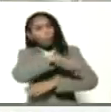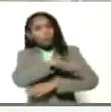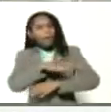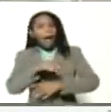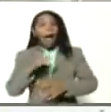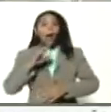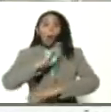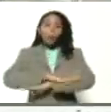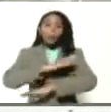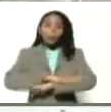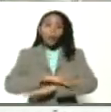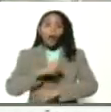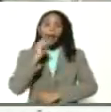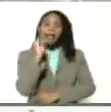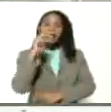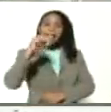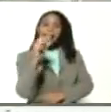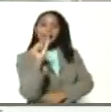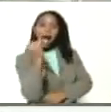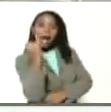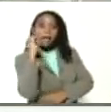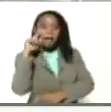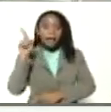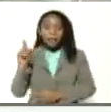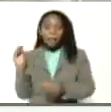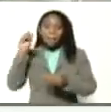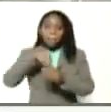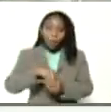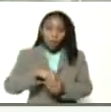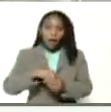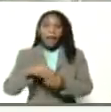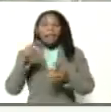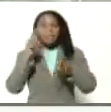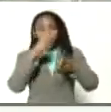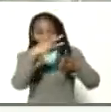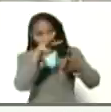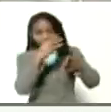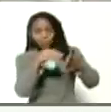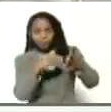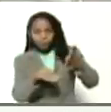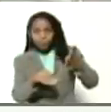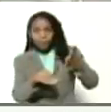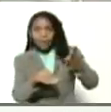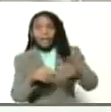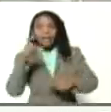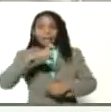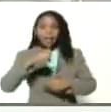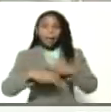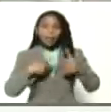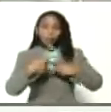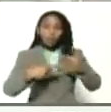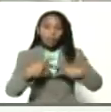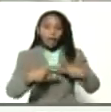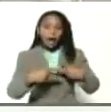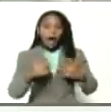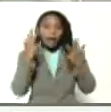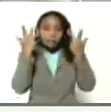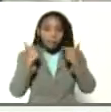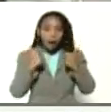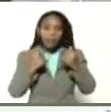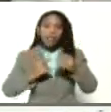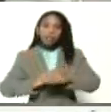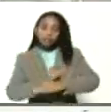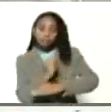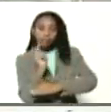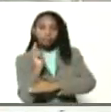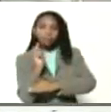actuación el INSAI, se incorporan elementos necesarios para la generación de productos de origen animal y vegetal de alta calidad.